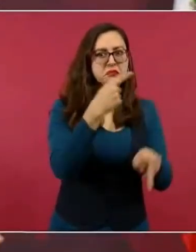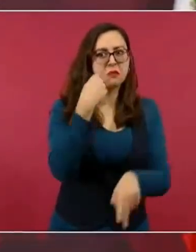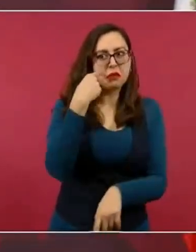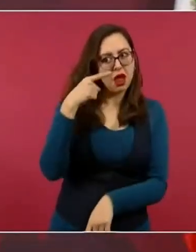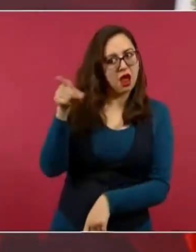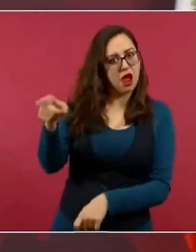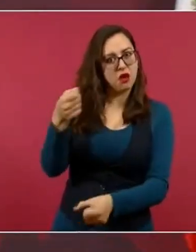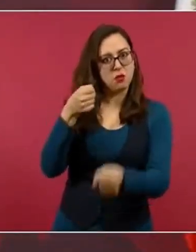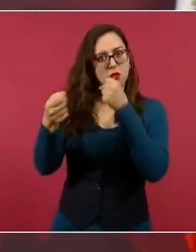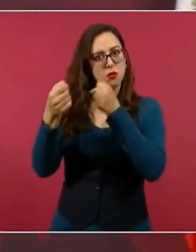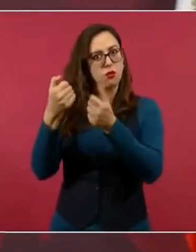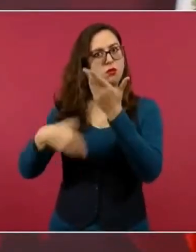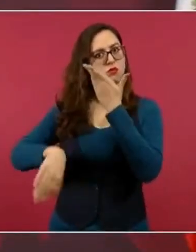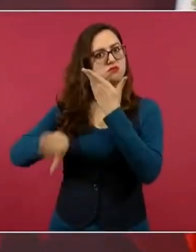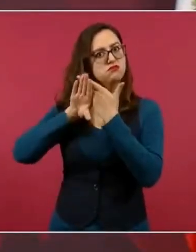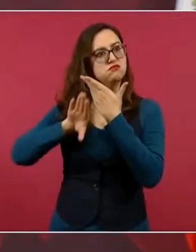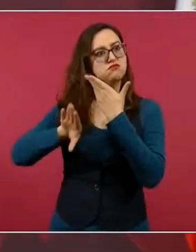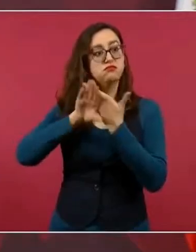este